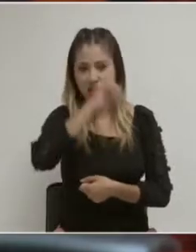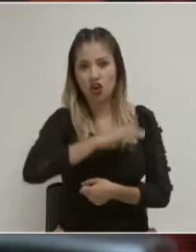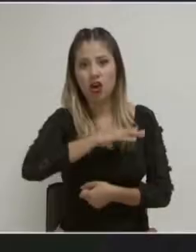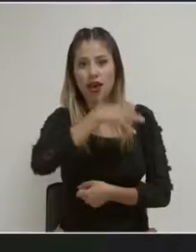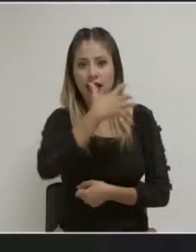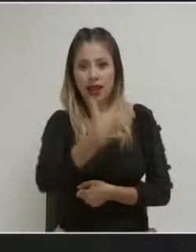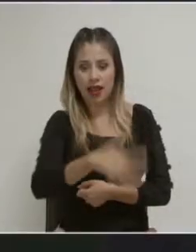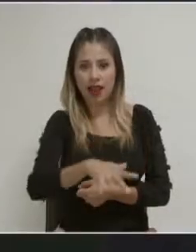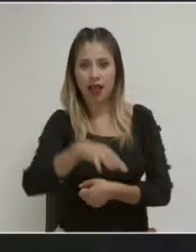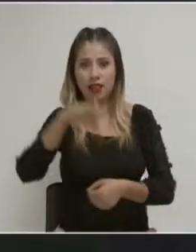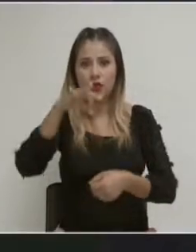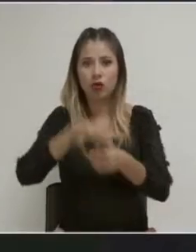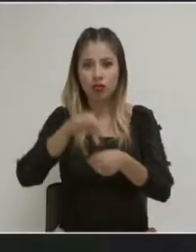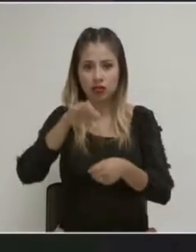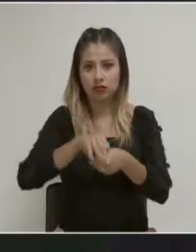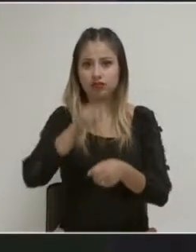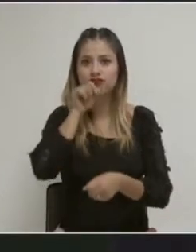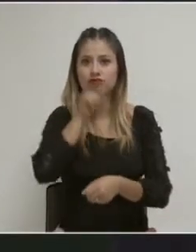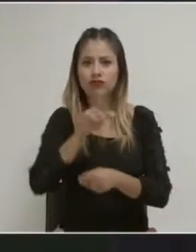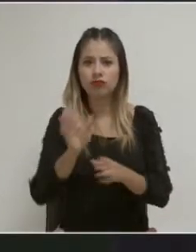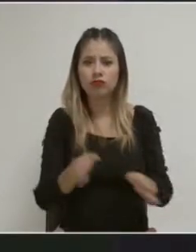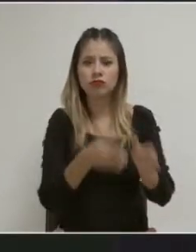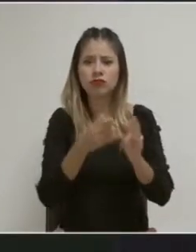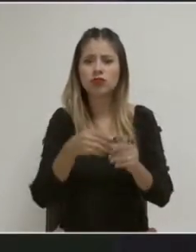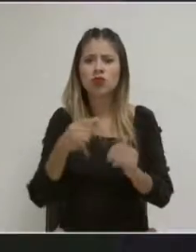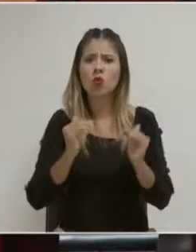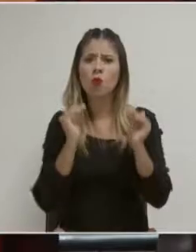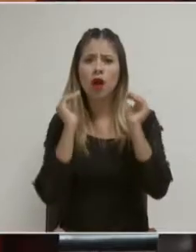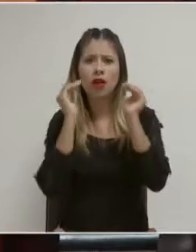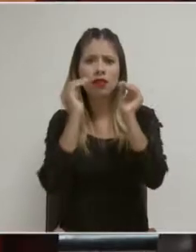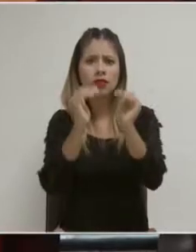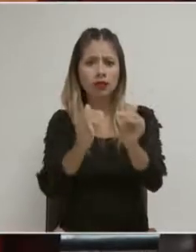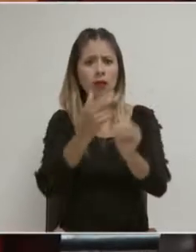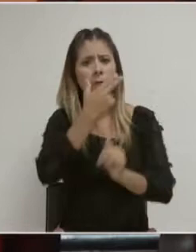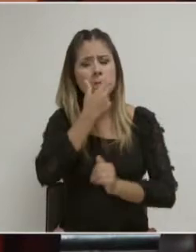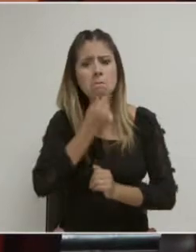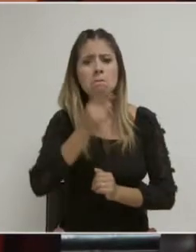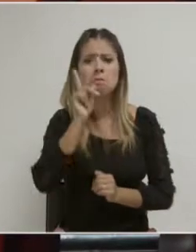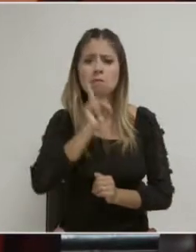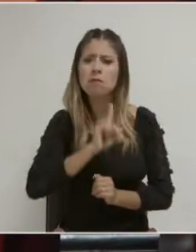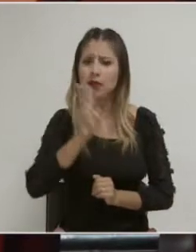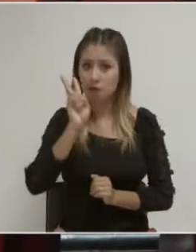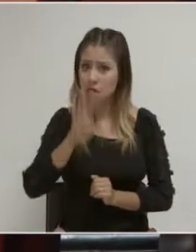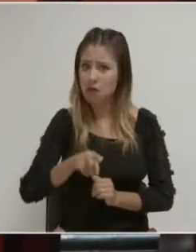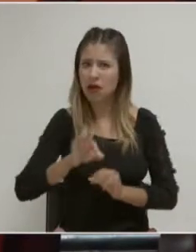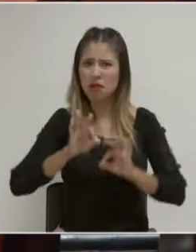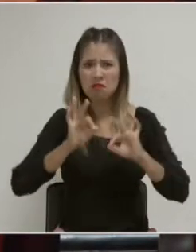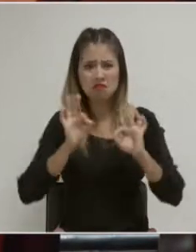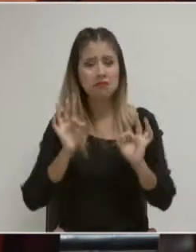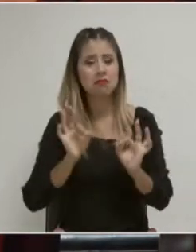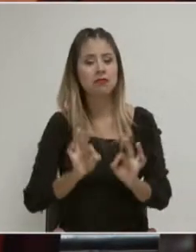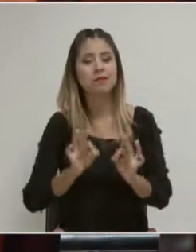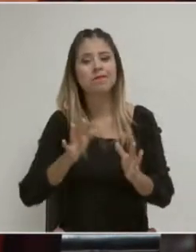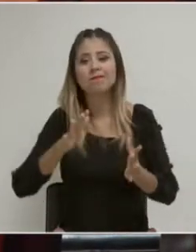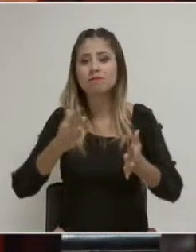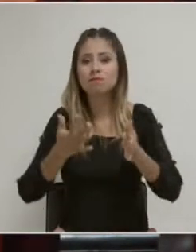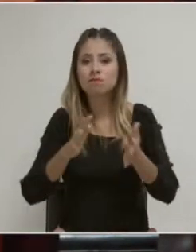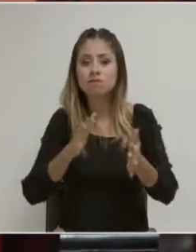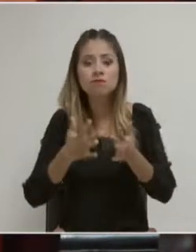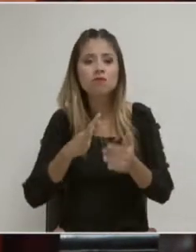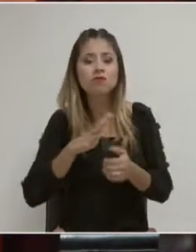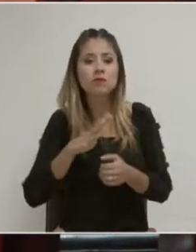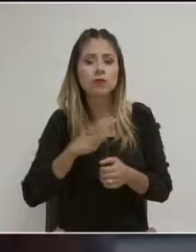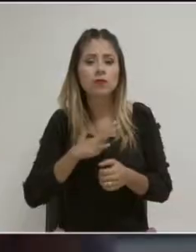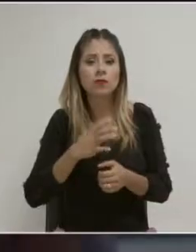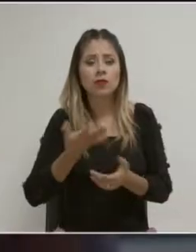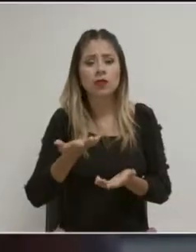Una paridad que ha ido como avanzando, con pasos pudieran ser firmes, pero primero dándole